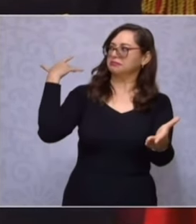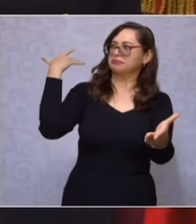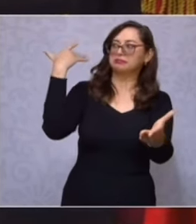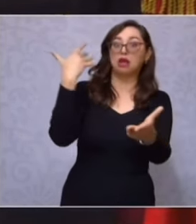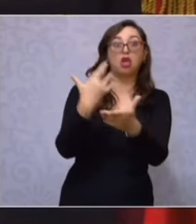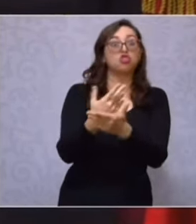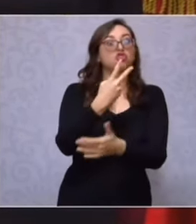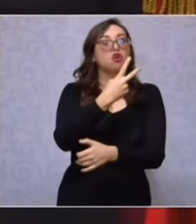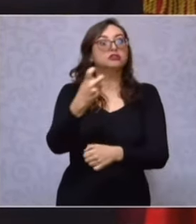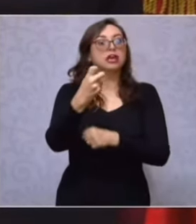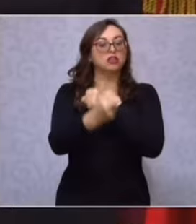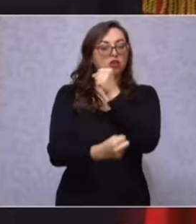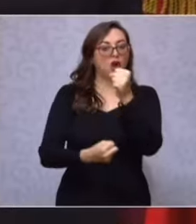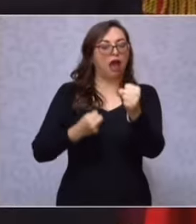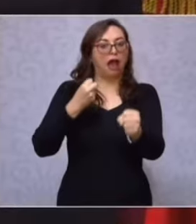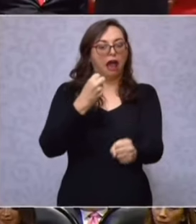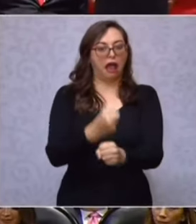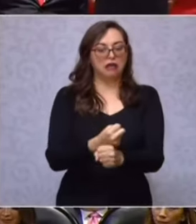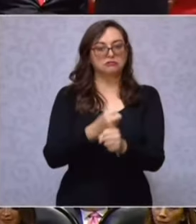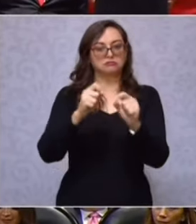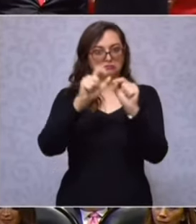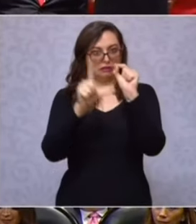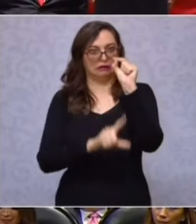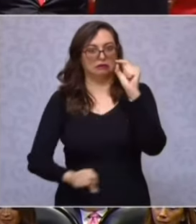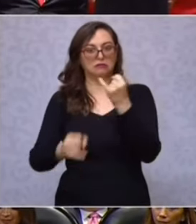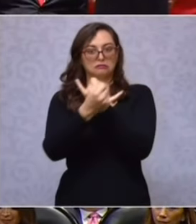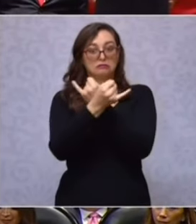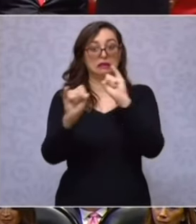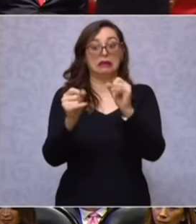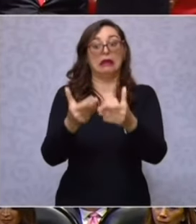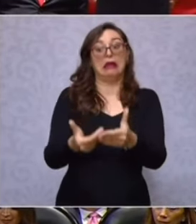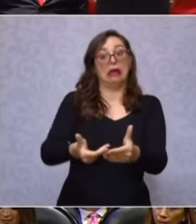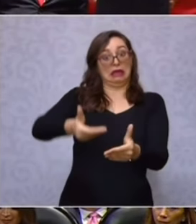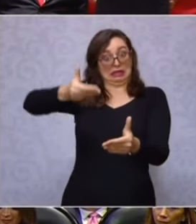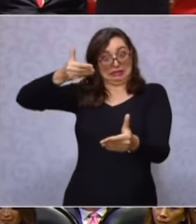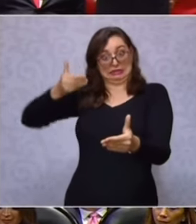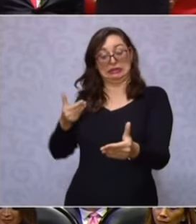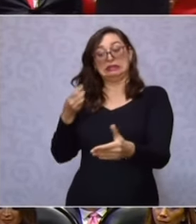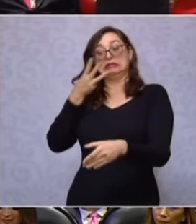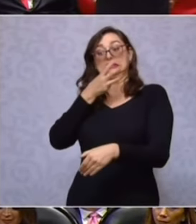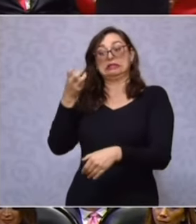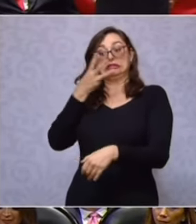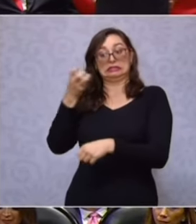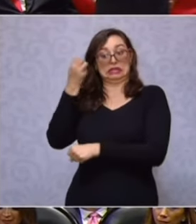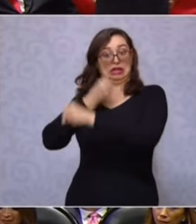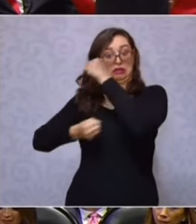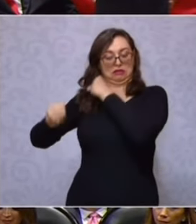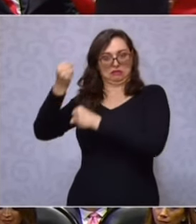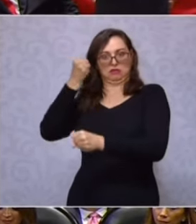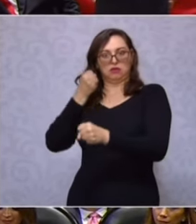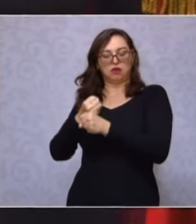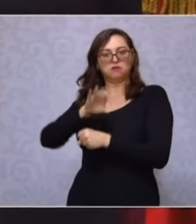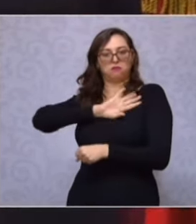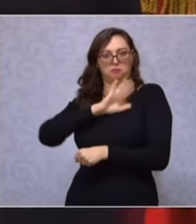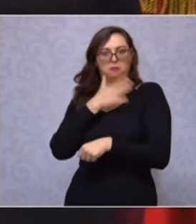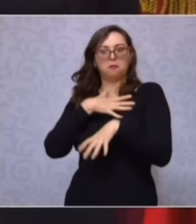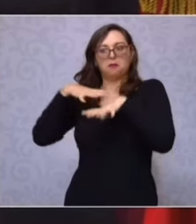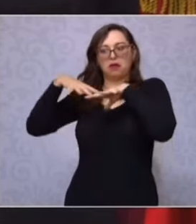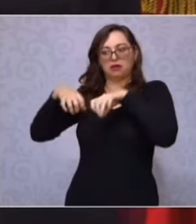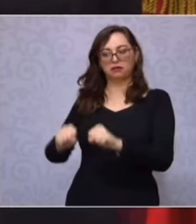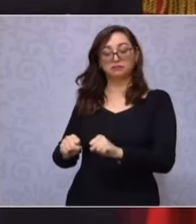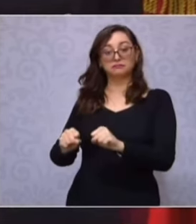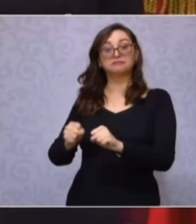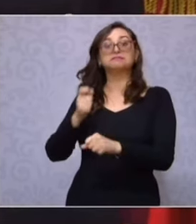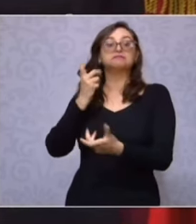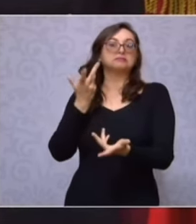y de 300 años de la colonia, porque previo a ello no tenemos registros claros. Es decir, después